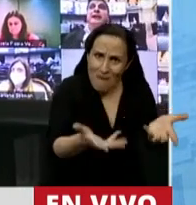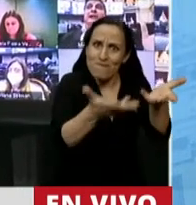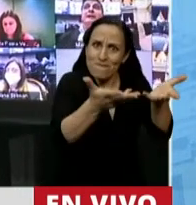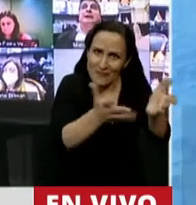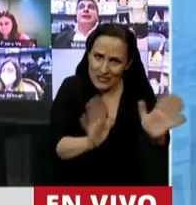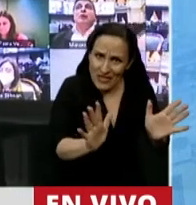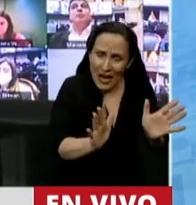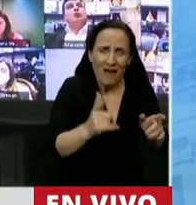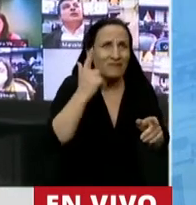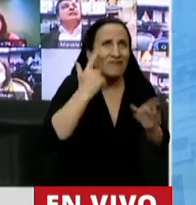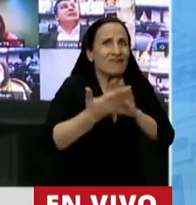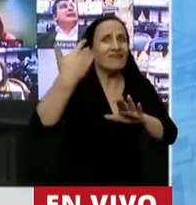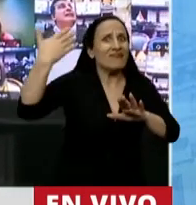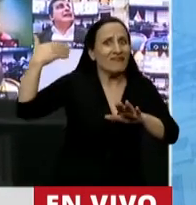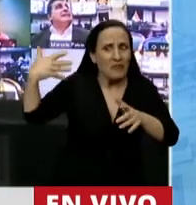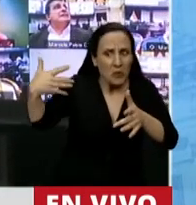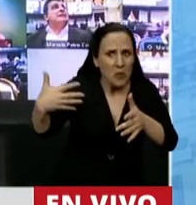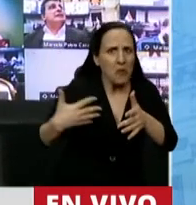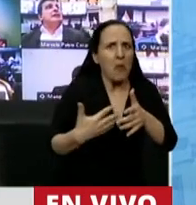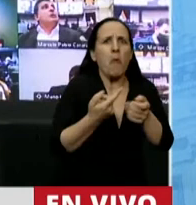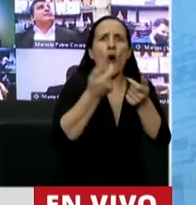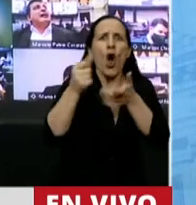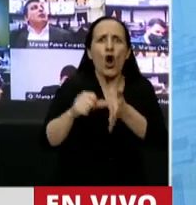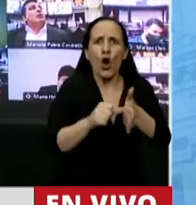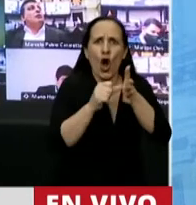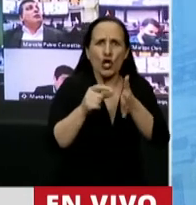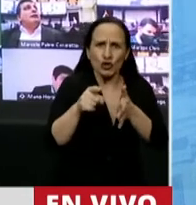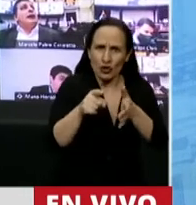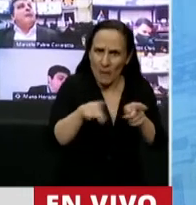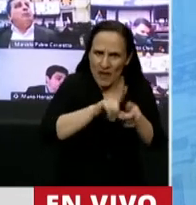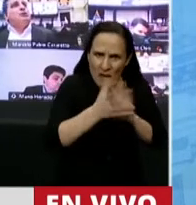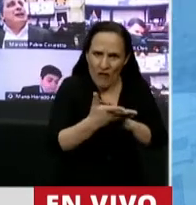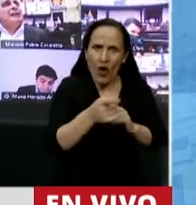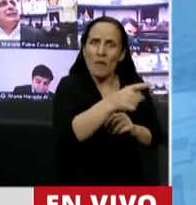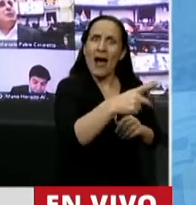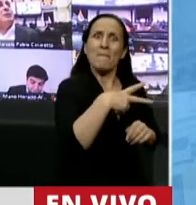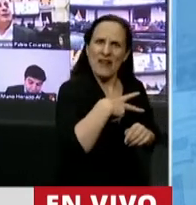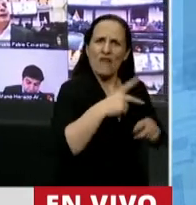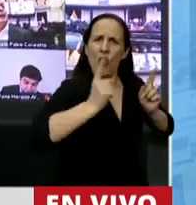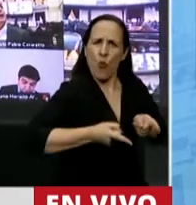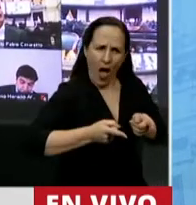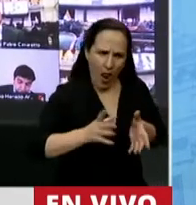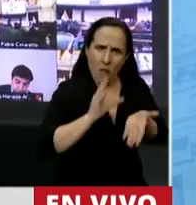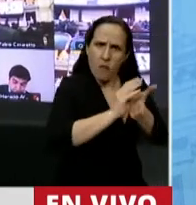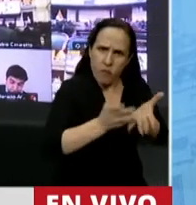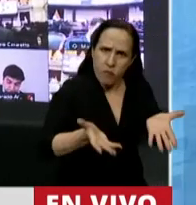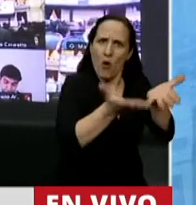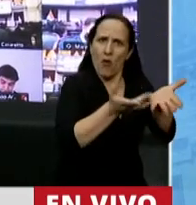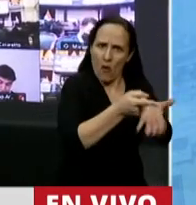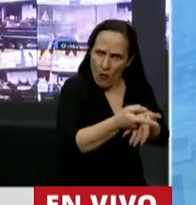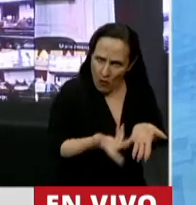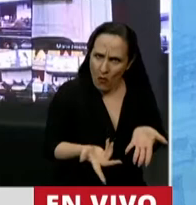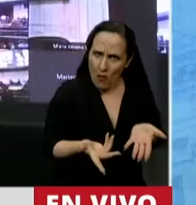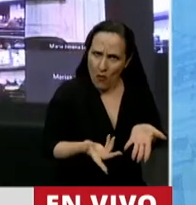muy pocos antecedentes de que un Estado apoye la iniciativa privada, apoye la activa privada,